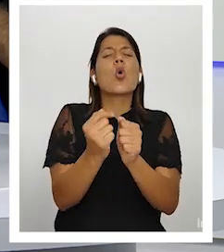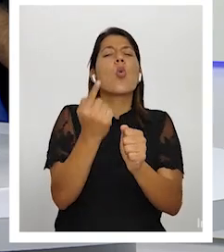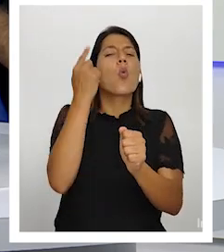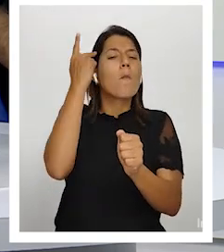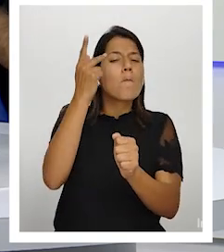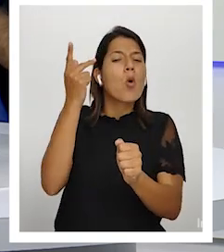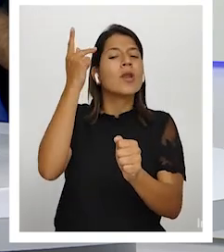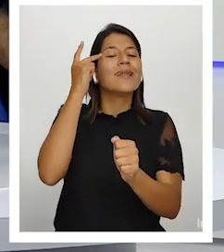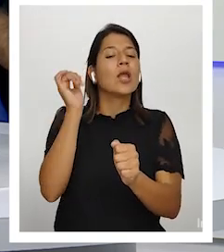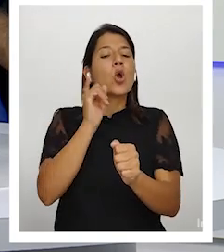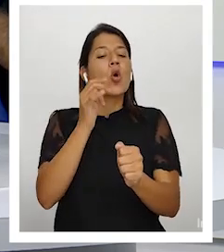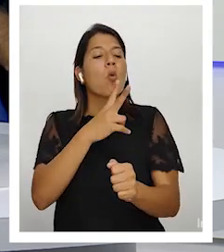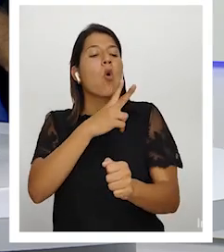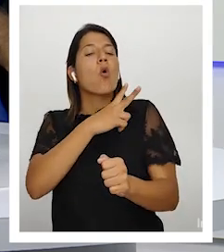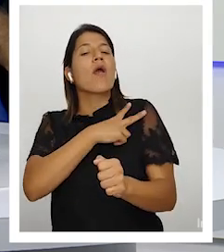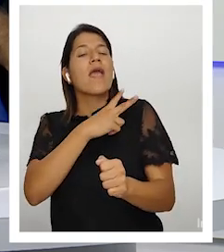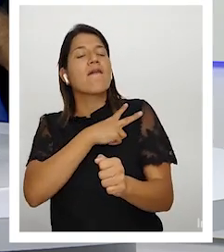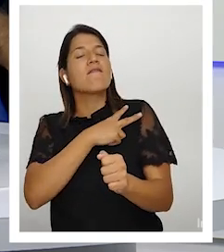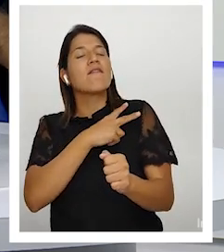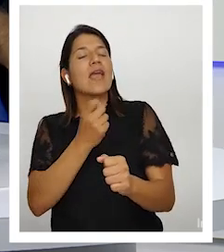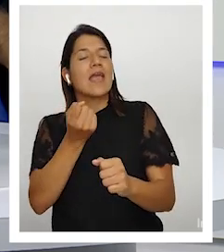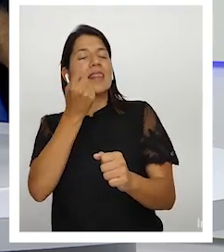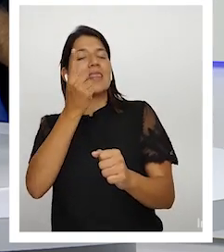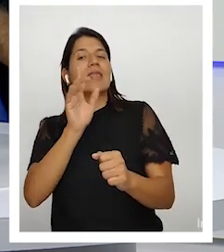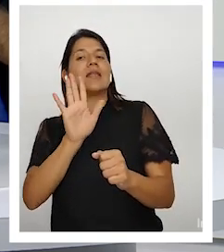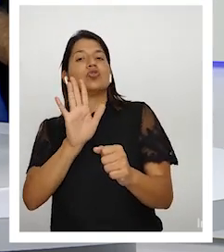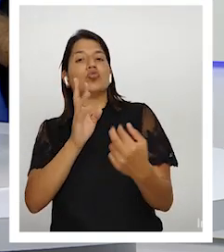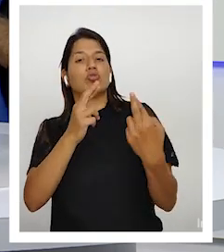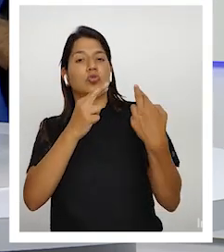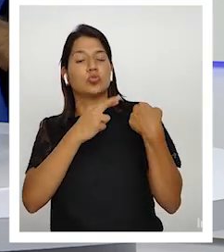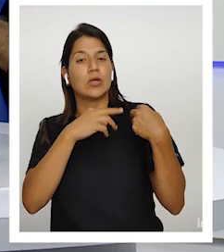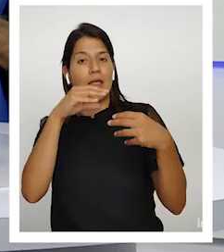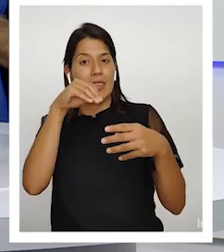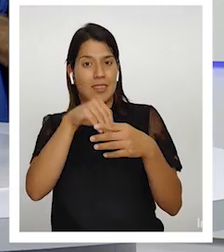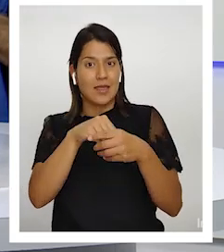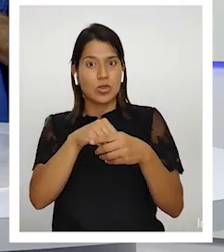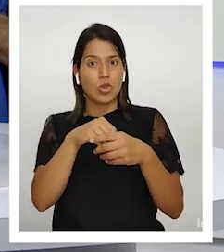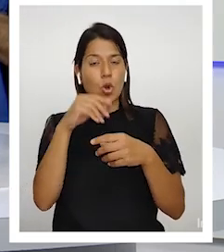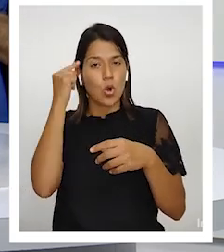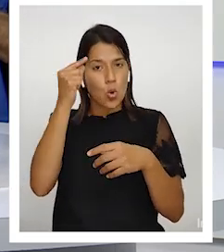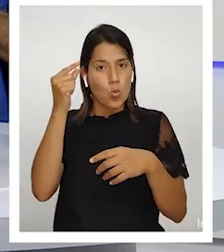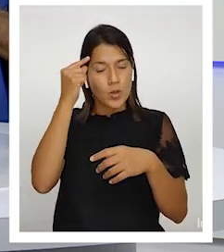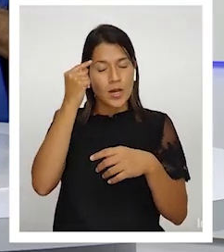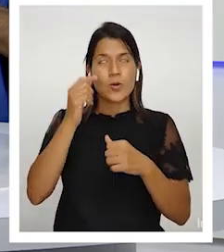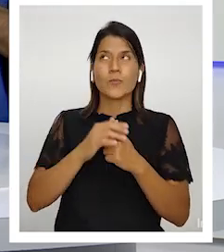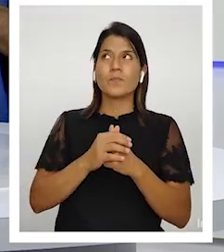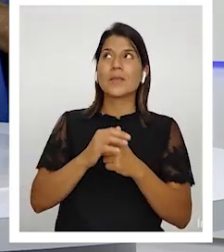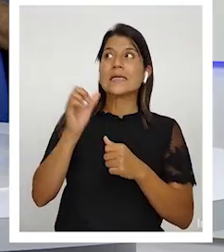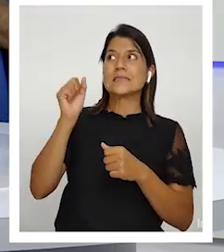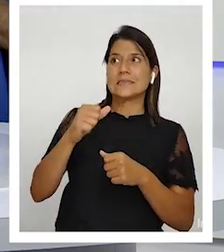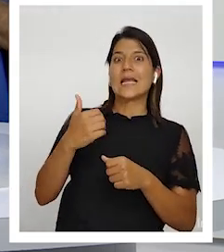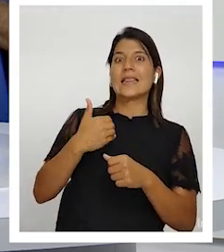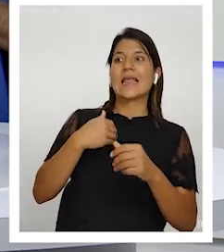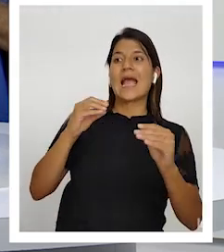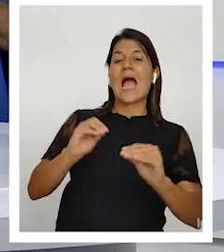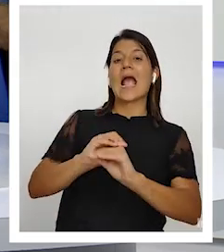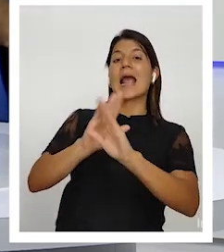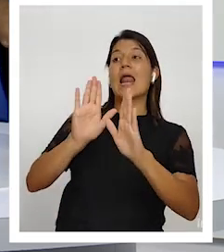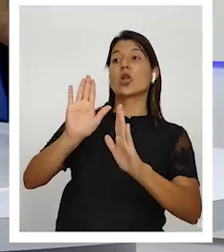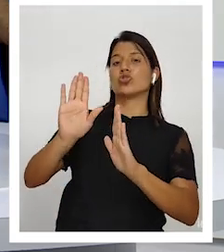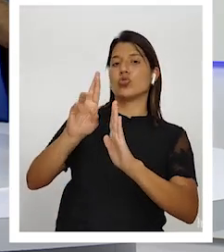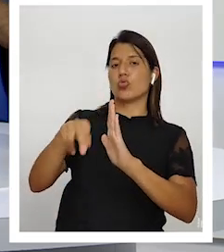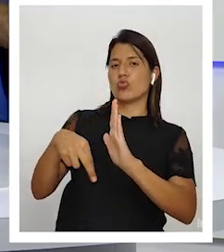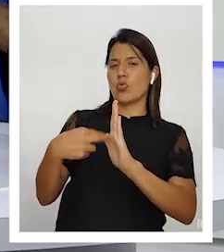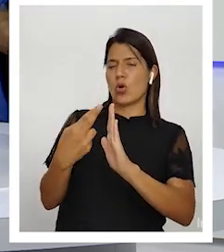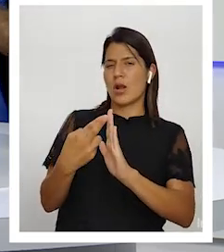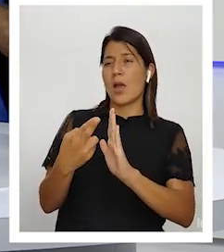claramente cuál es su responsabilidad dentro del estado que tenga claridad del papel no es que es que hay gente que dice es que yo